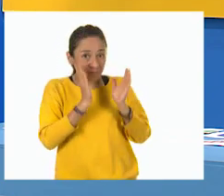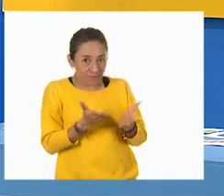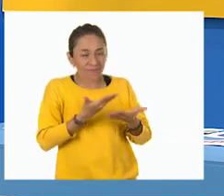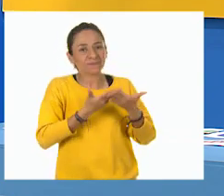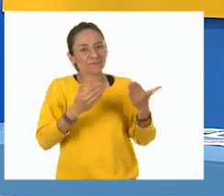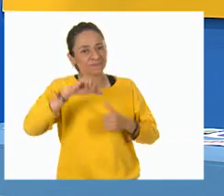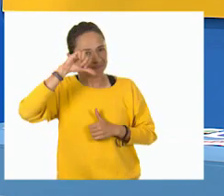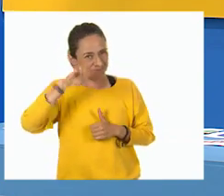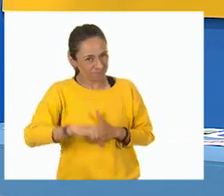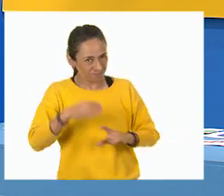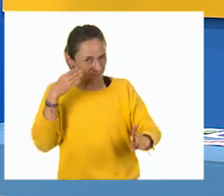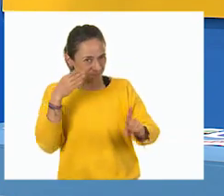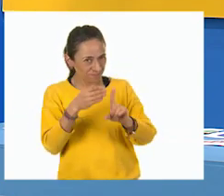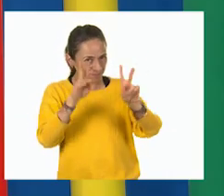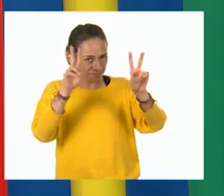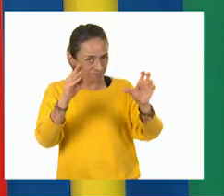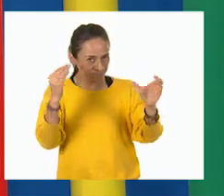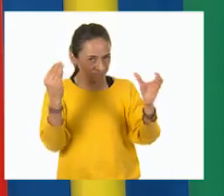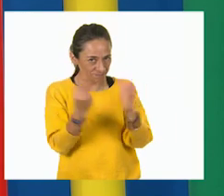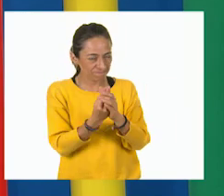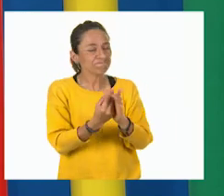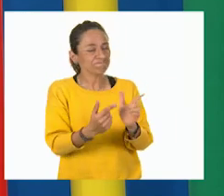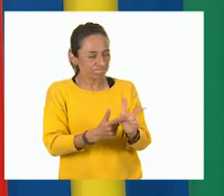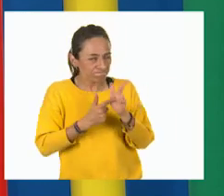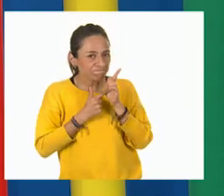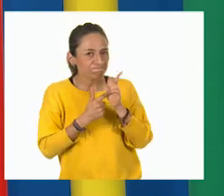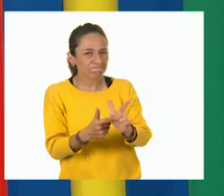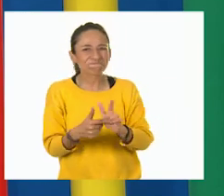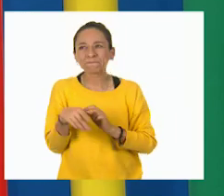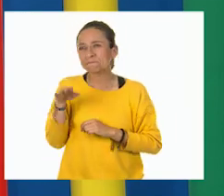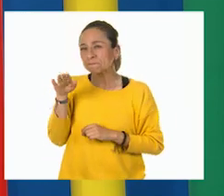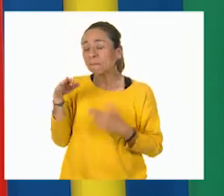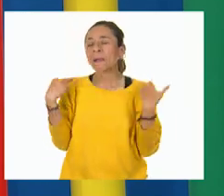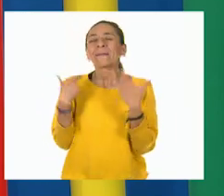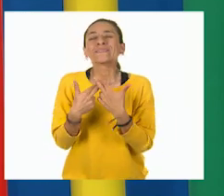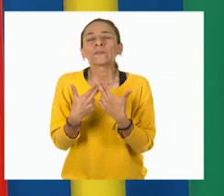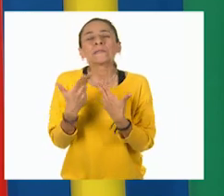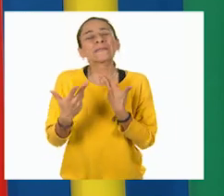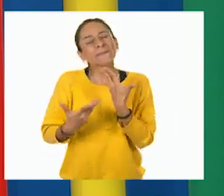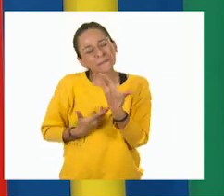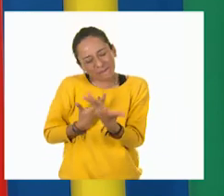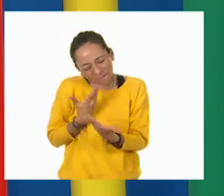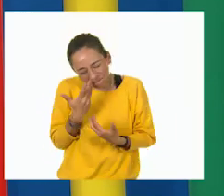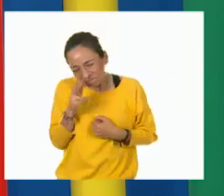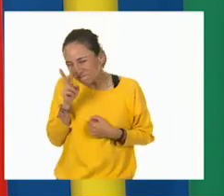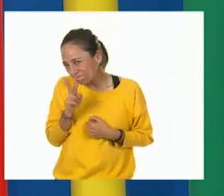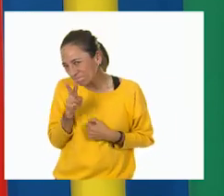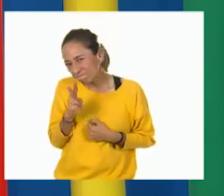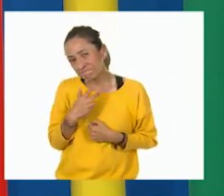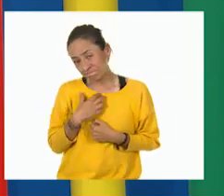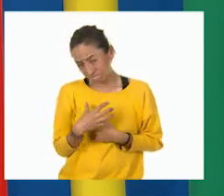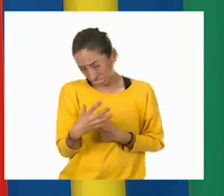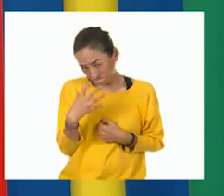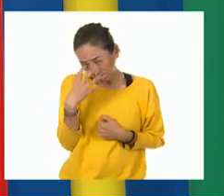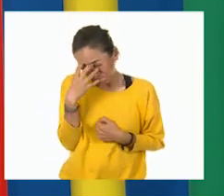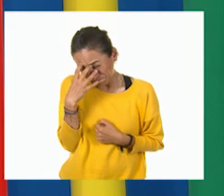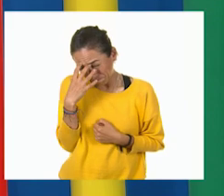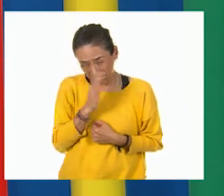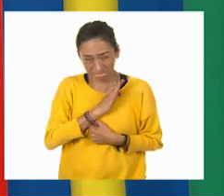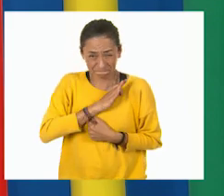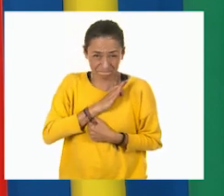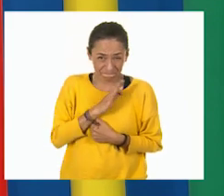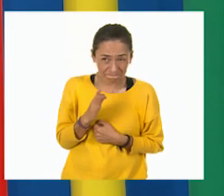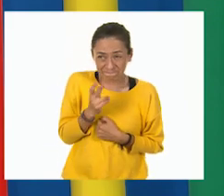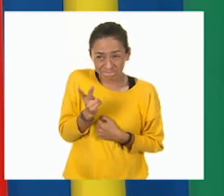nuestra clase del día de hoy. Maestro, me da pena, pero quiero hacerle otra preguntita.